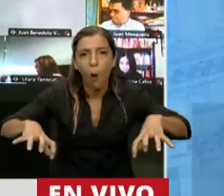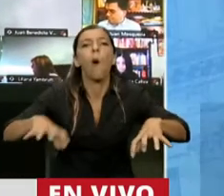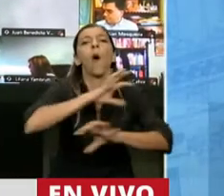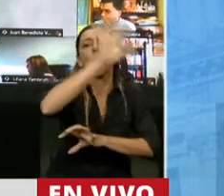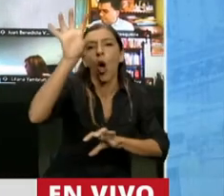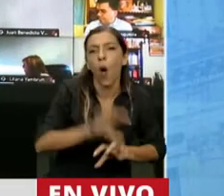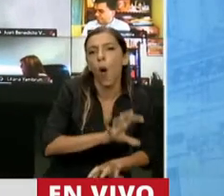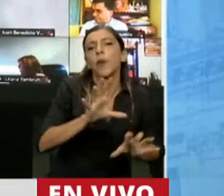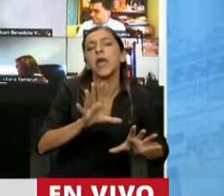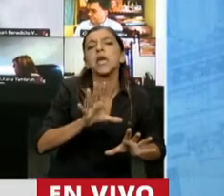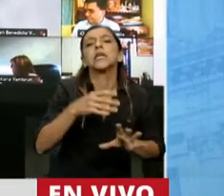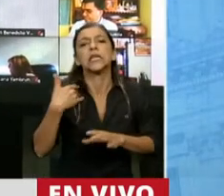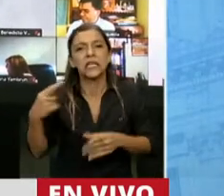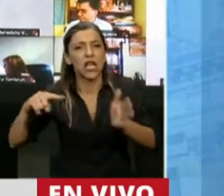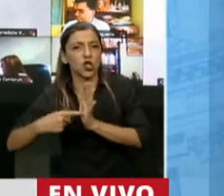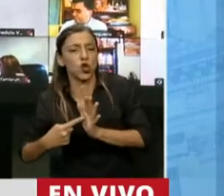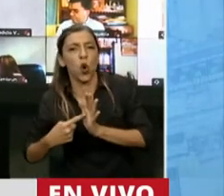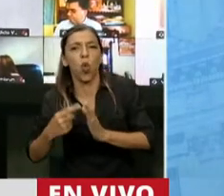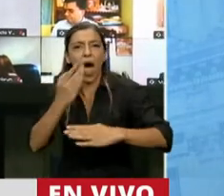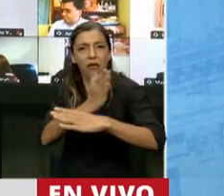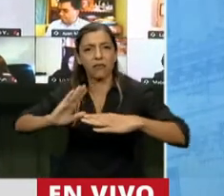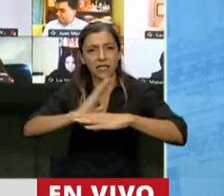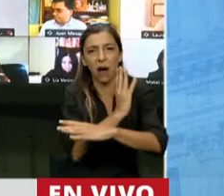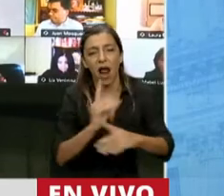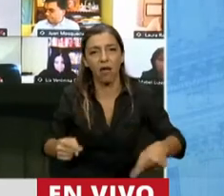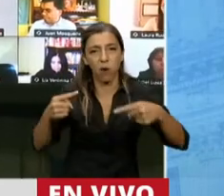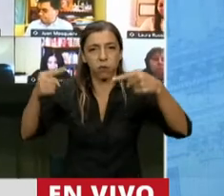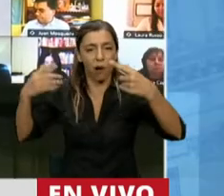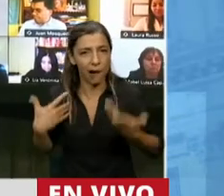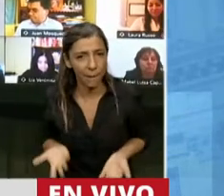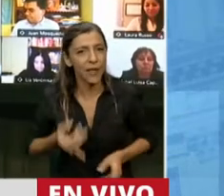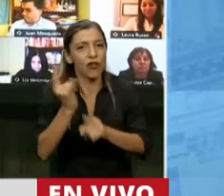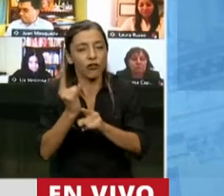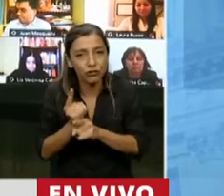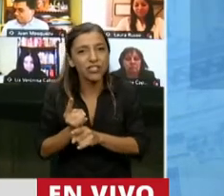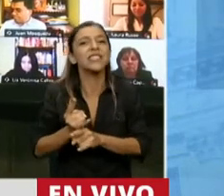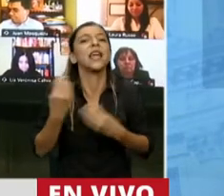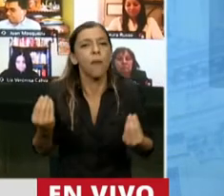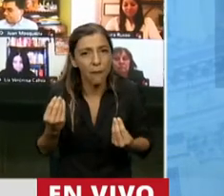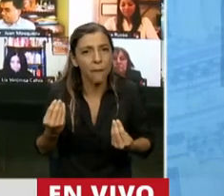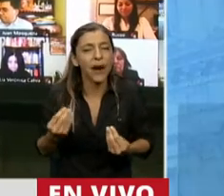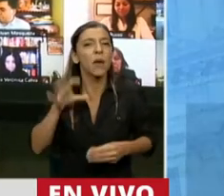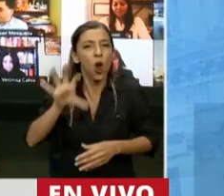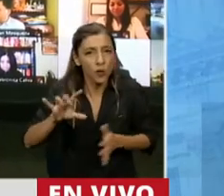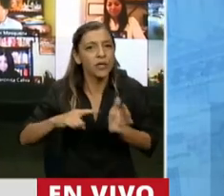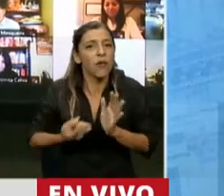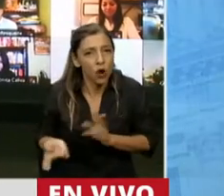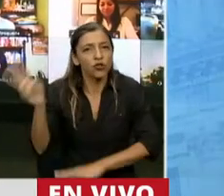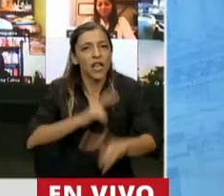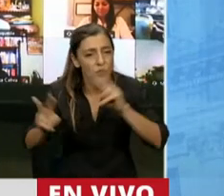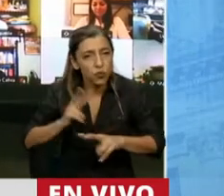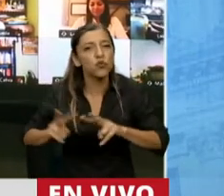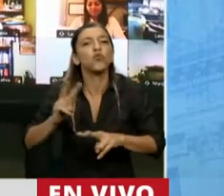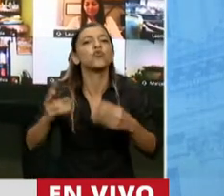cuando acá el socio principal de esta lucha por la reivindicación de esta región, es la provincia de Buenos Aires. La